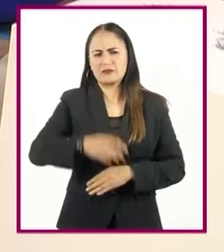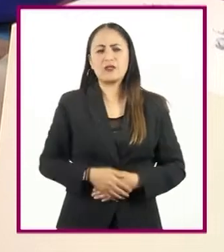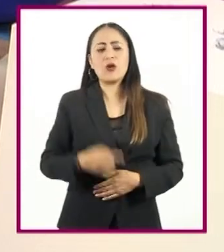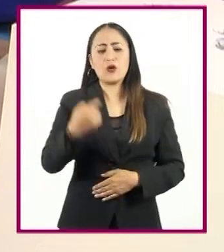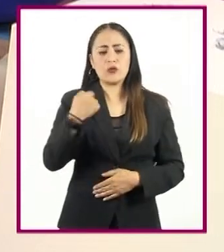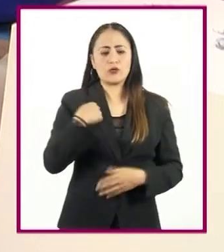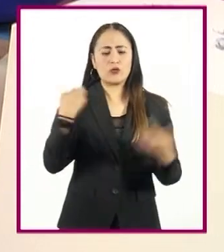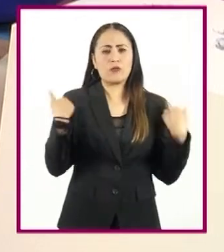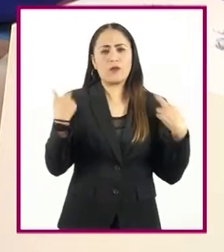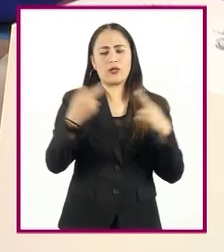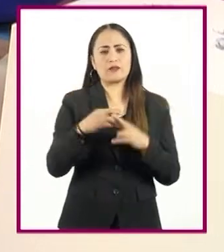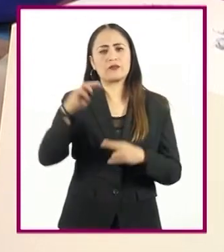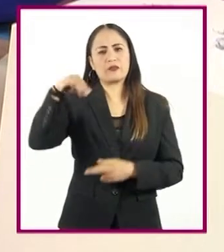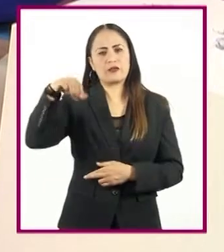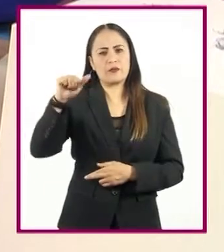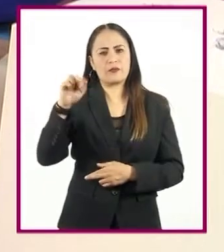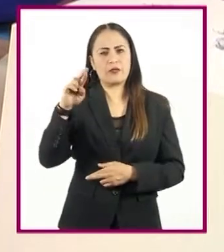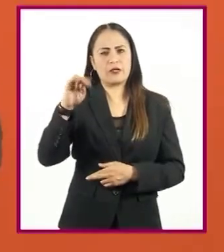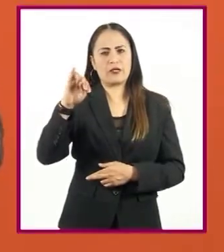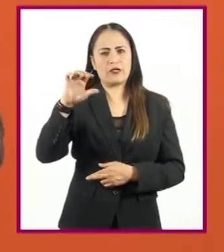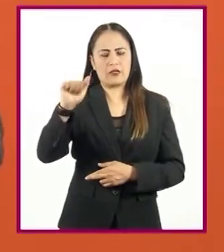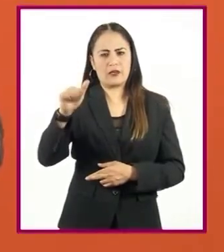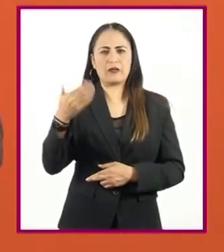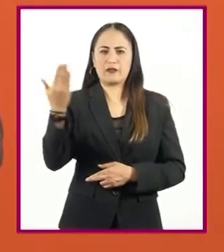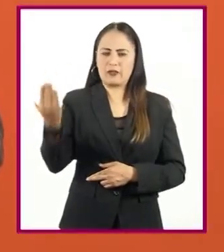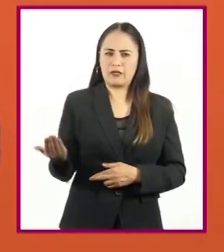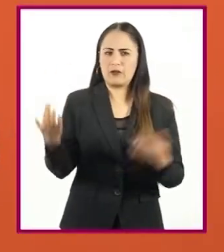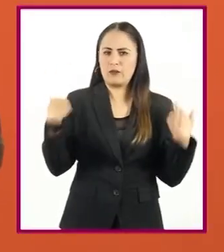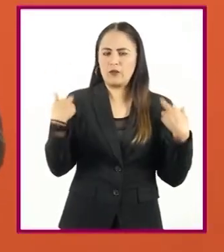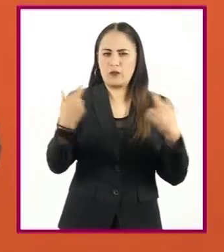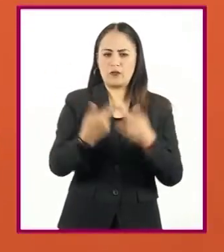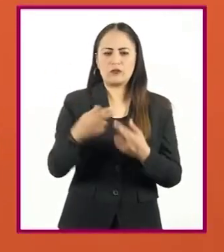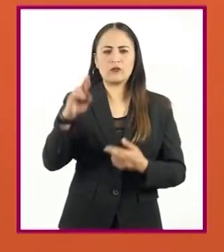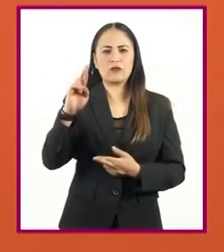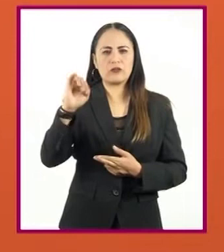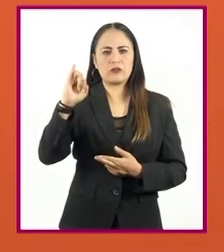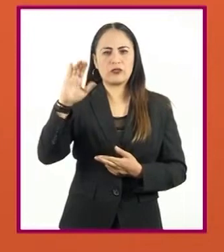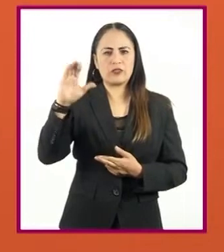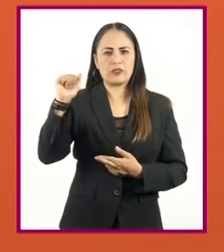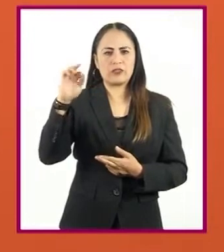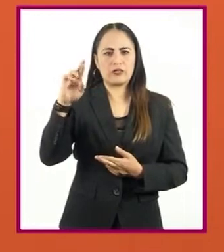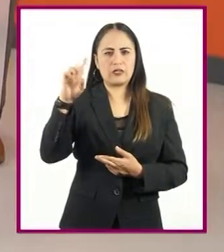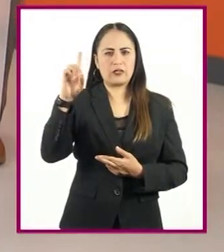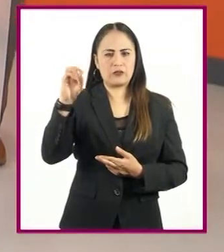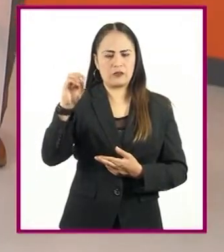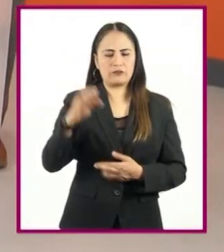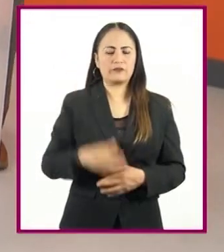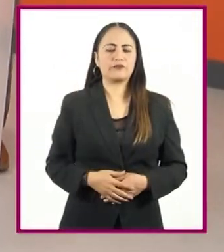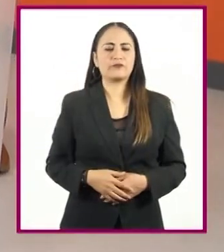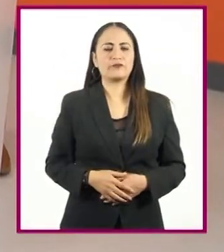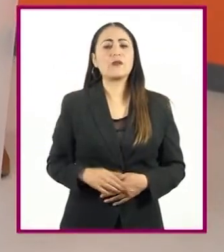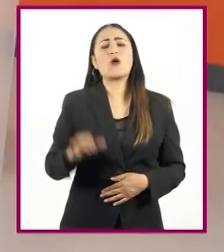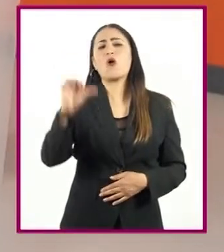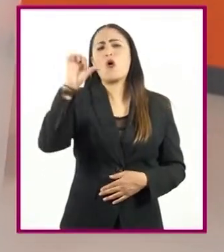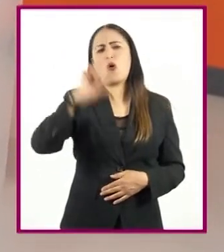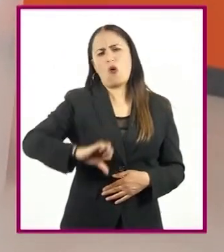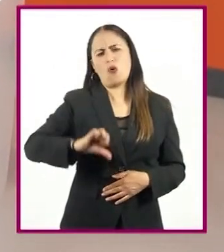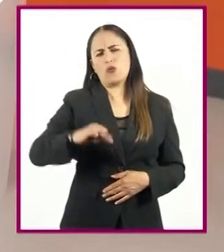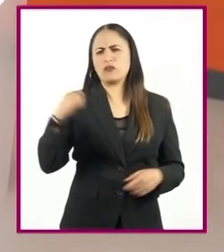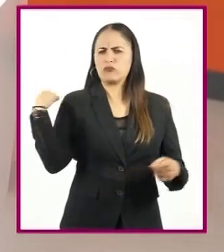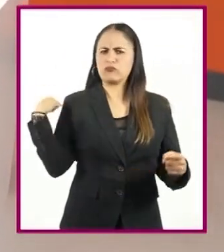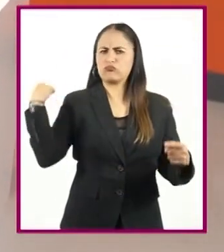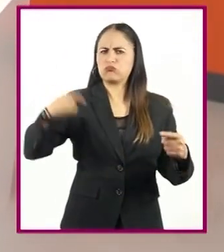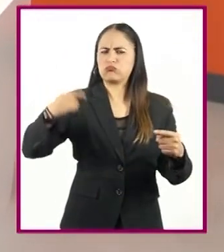profesora María de los Ángeles Monrío Gómez Franco y el profesor Ricardo Ulises Ortiz Licona. Hoy recapitularemos los